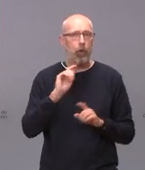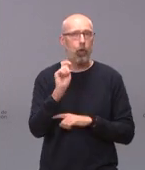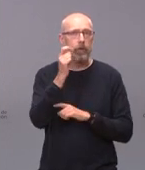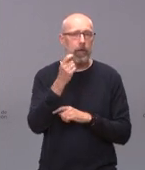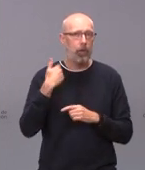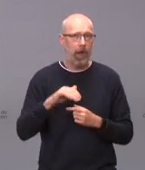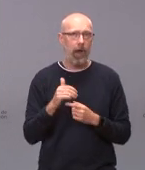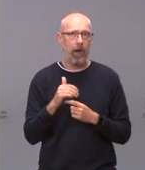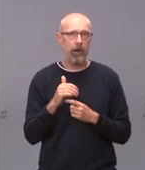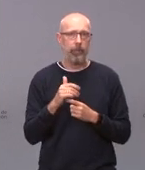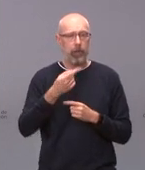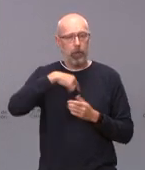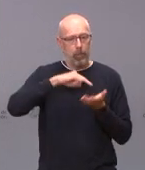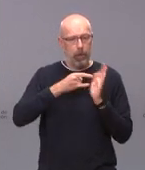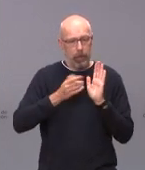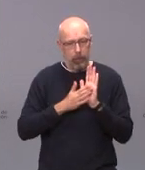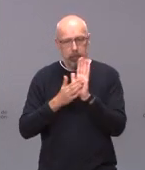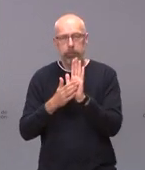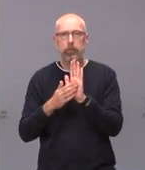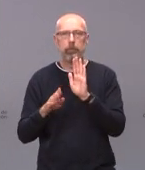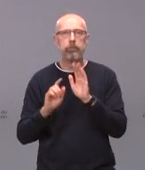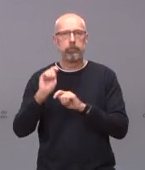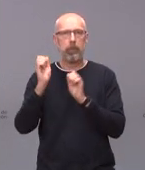nuestras tesis salgan adelante y desde luego la proporción